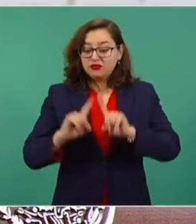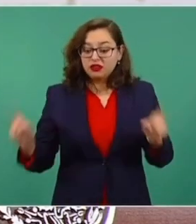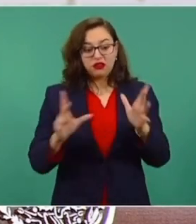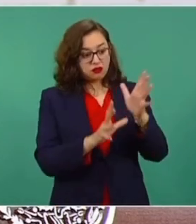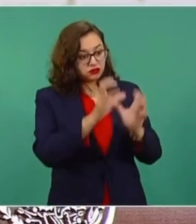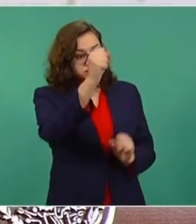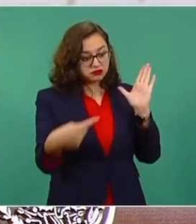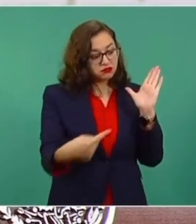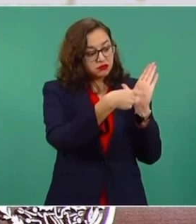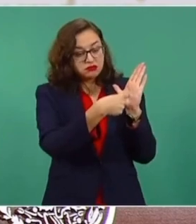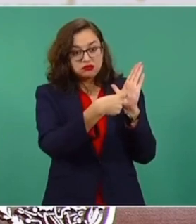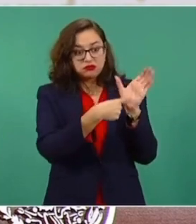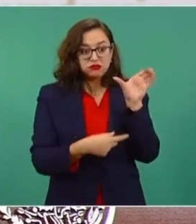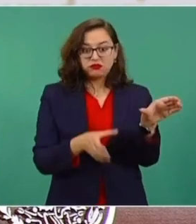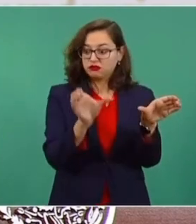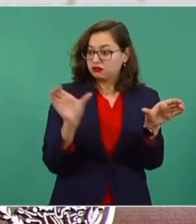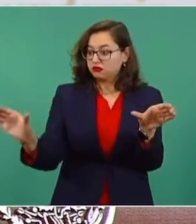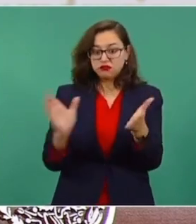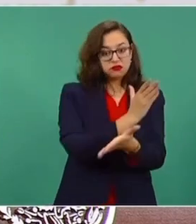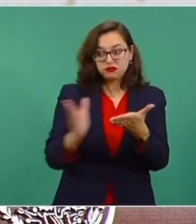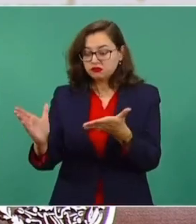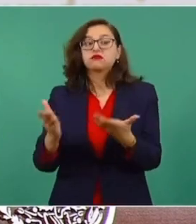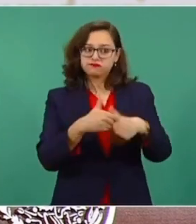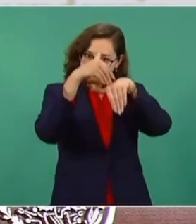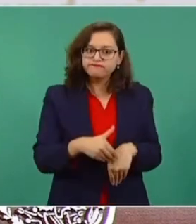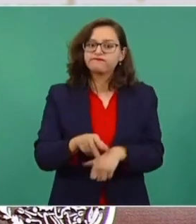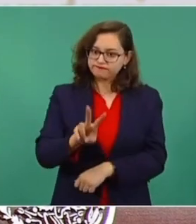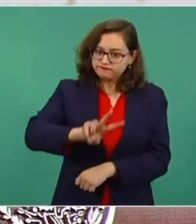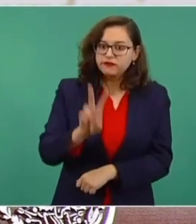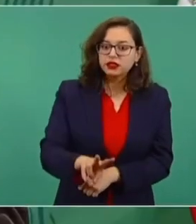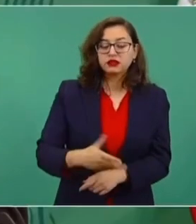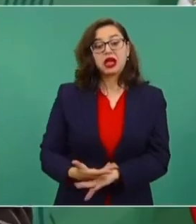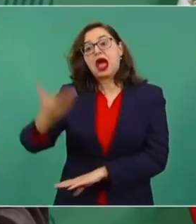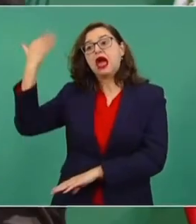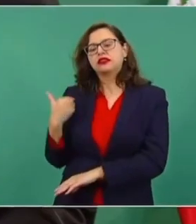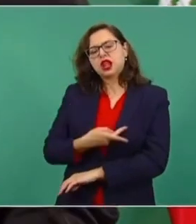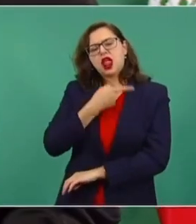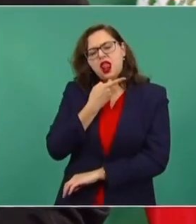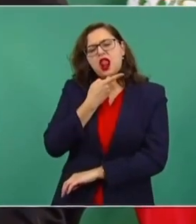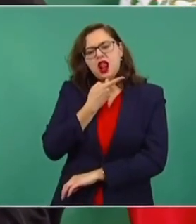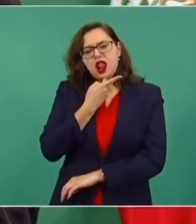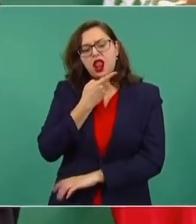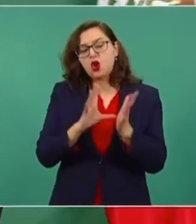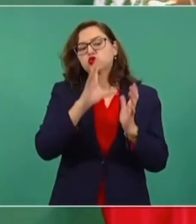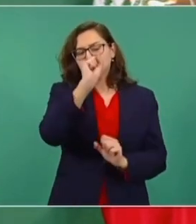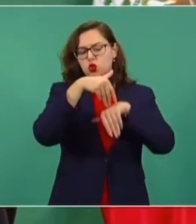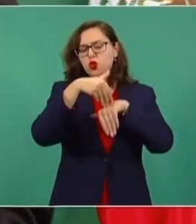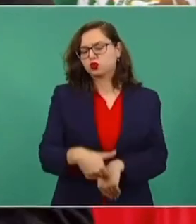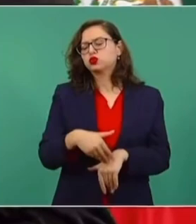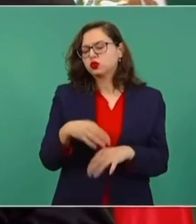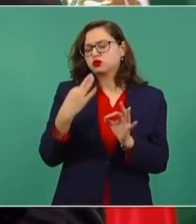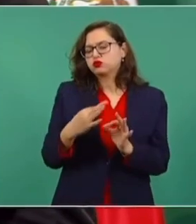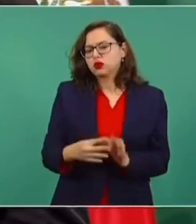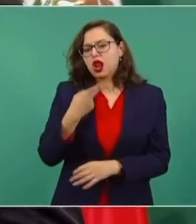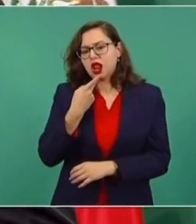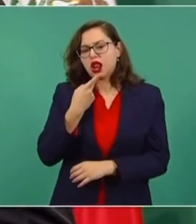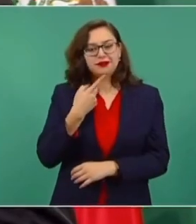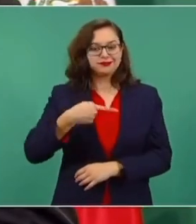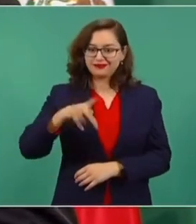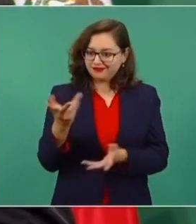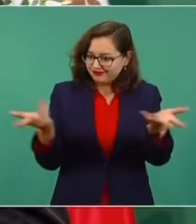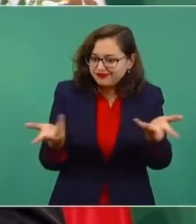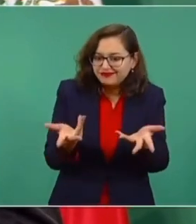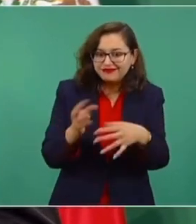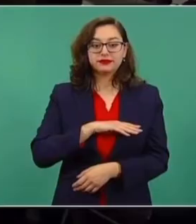auténtico Estado de Derecho. Porque nada más en el discurso de manera demagógica se hablaba de Estado de Derecho. Pero la verdad es que se vivía y se padecía de un Estado de chueco,